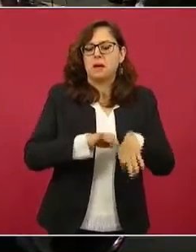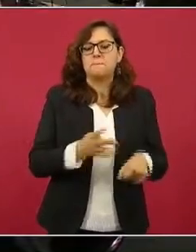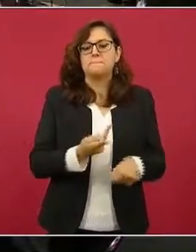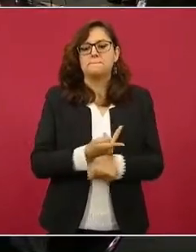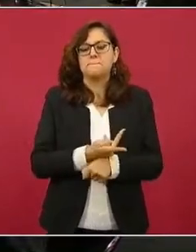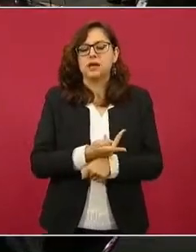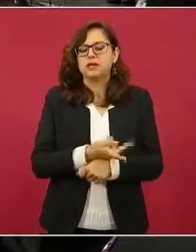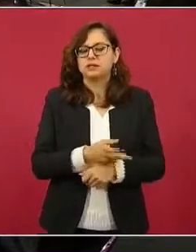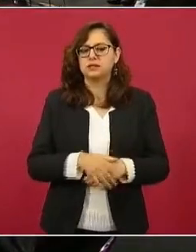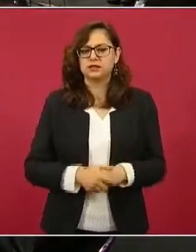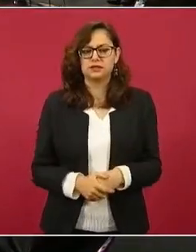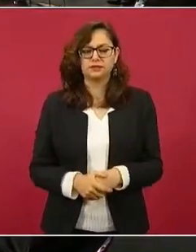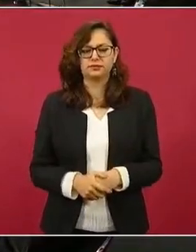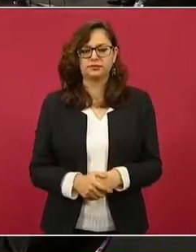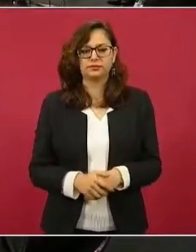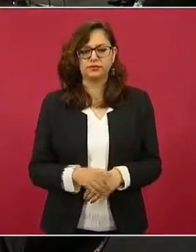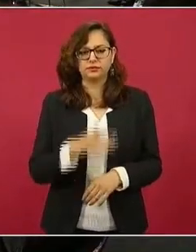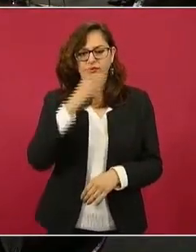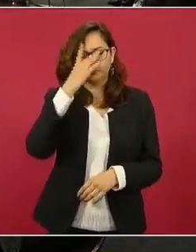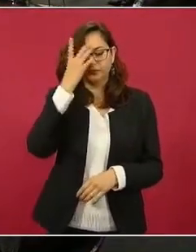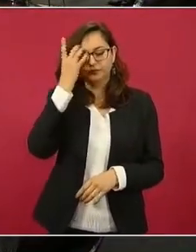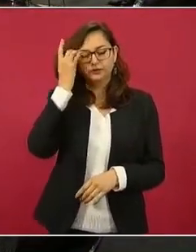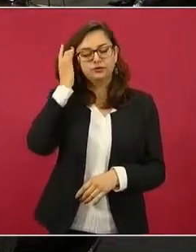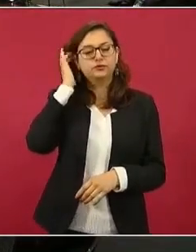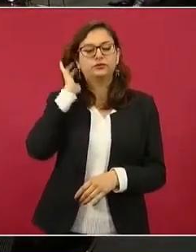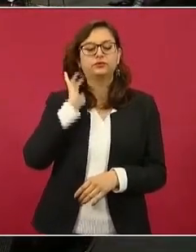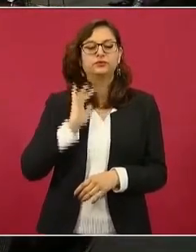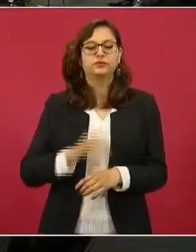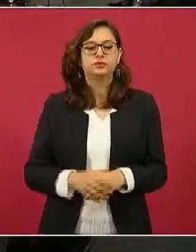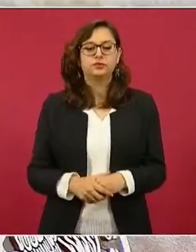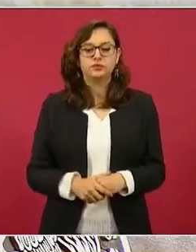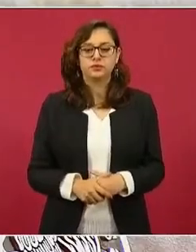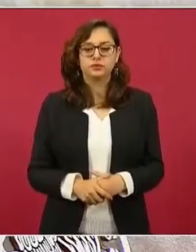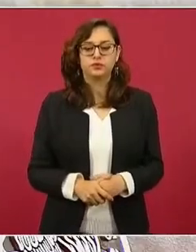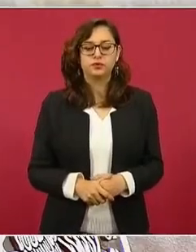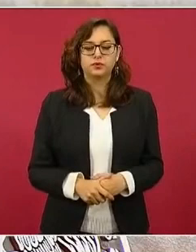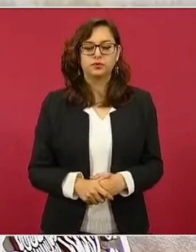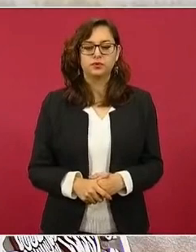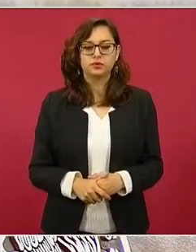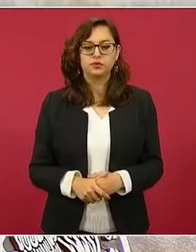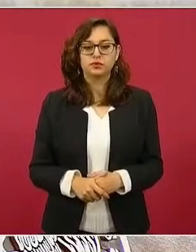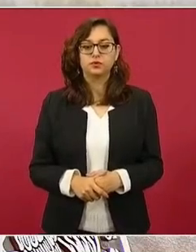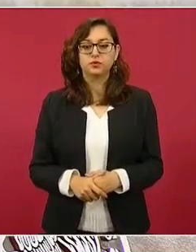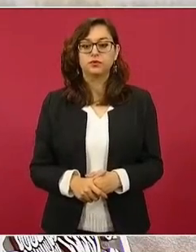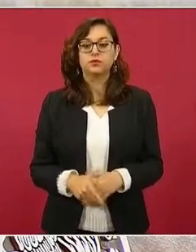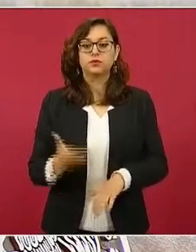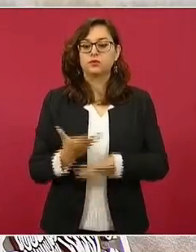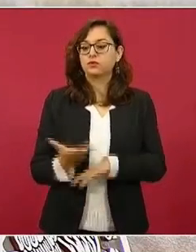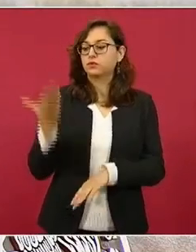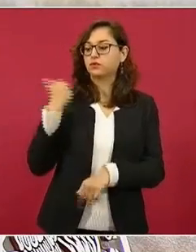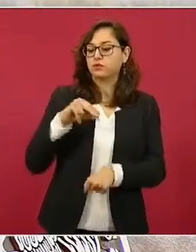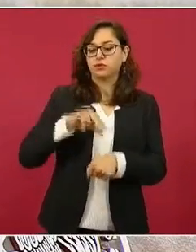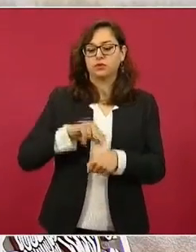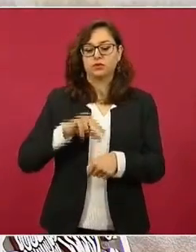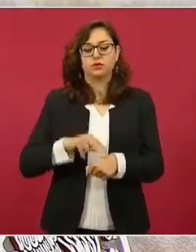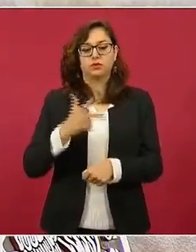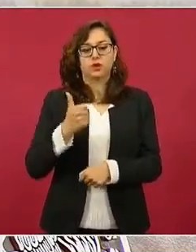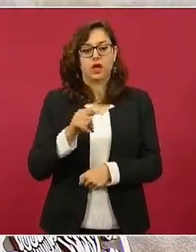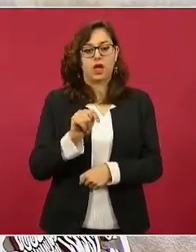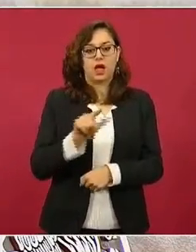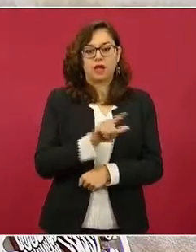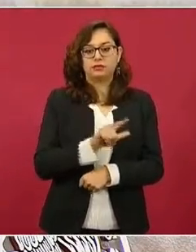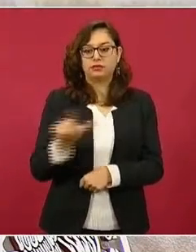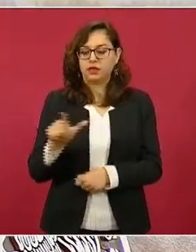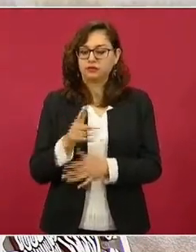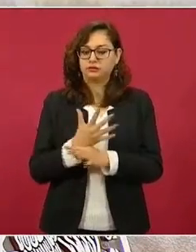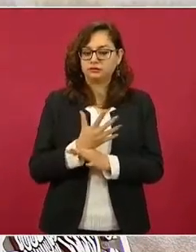Claro que sí. Como bien lo señaló en su momento el doctor Gatell, próximamente se